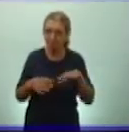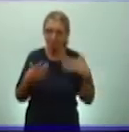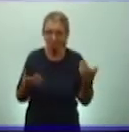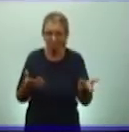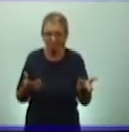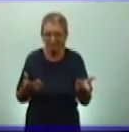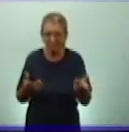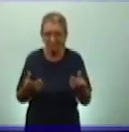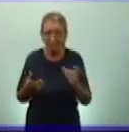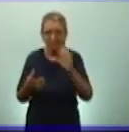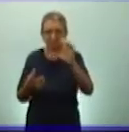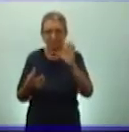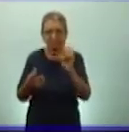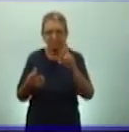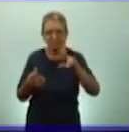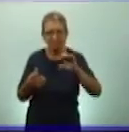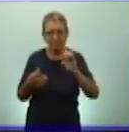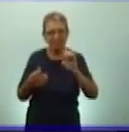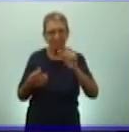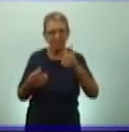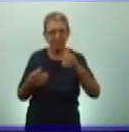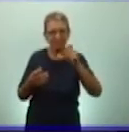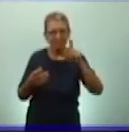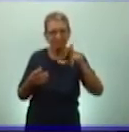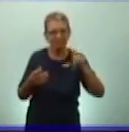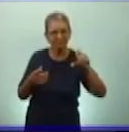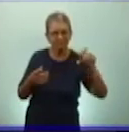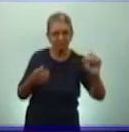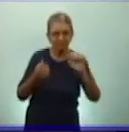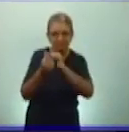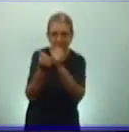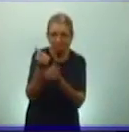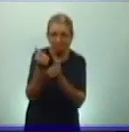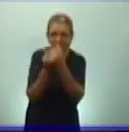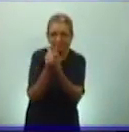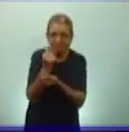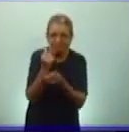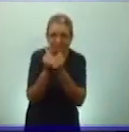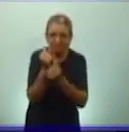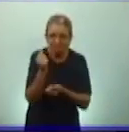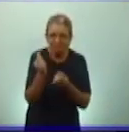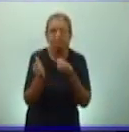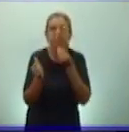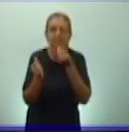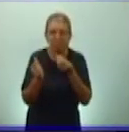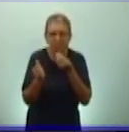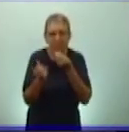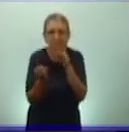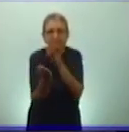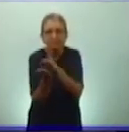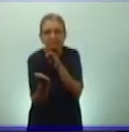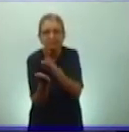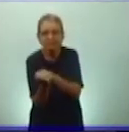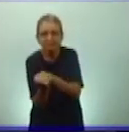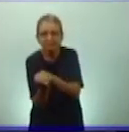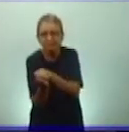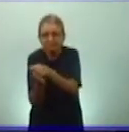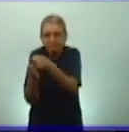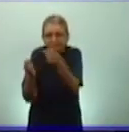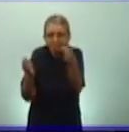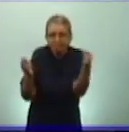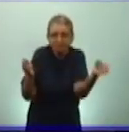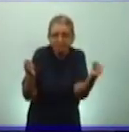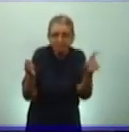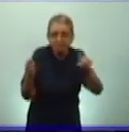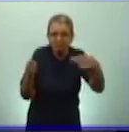cultivos importantes fue el maíz. La mazorca o choclo podía conservarse durante largos periodos y consumirse cuando